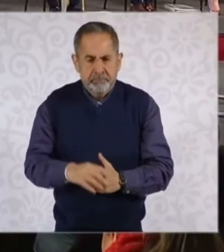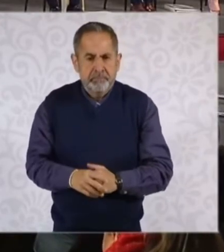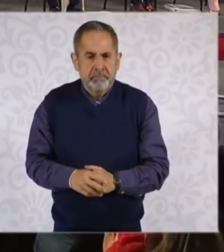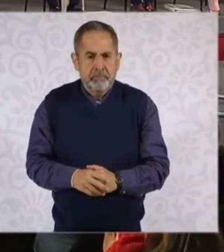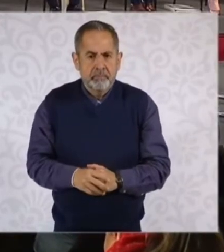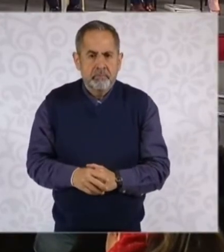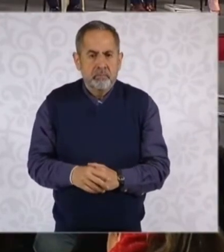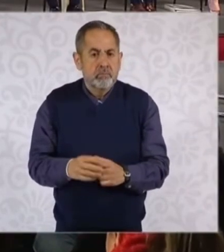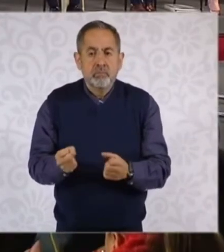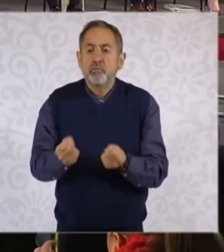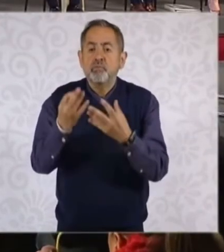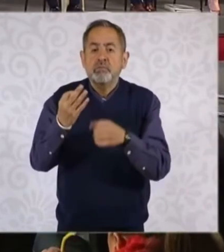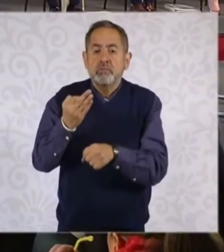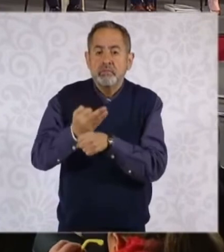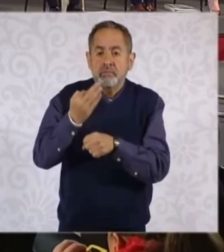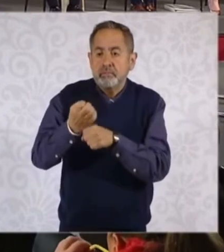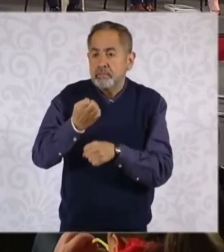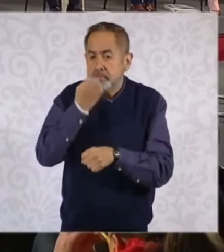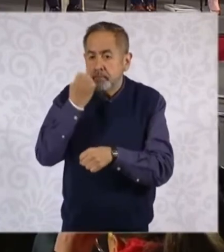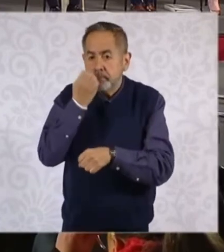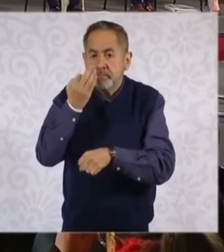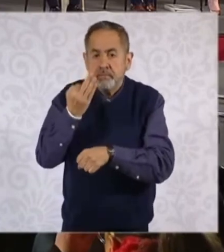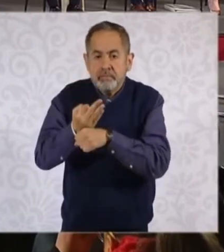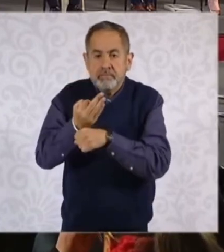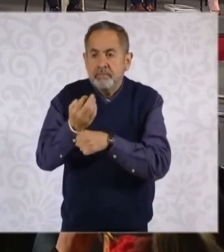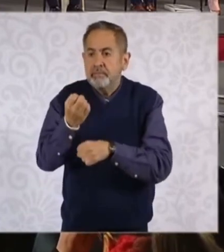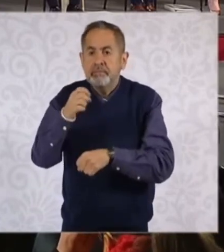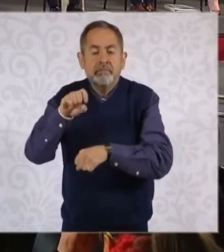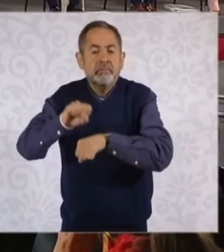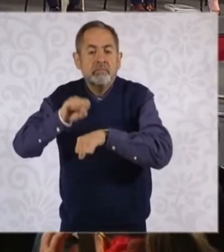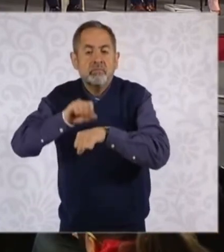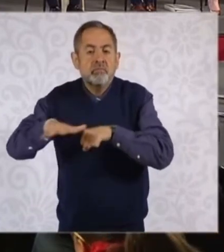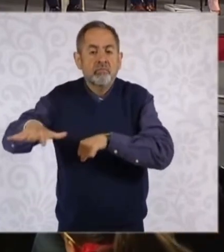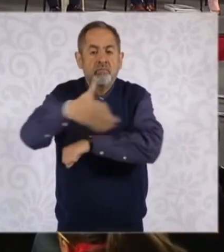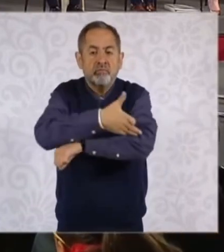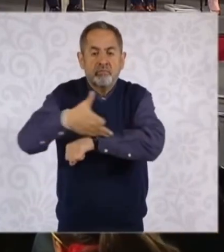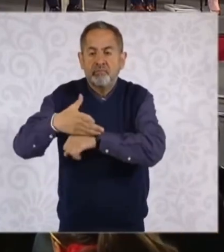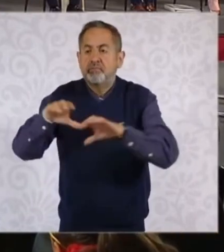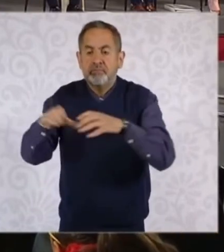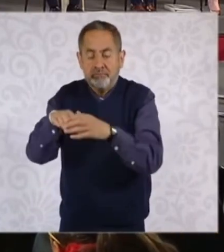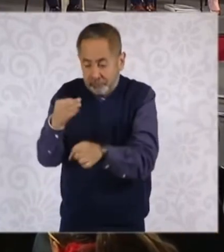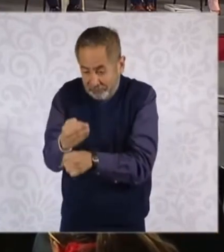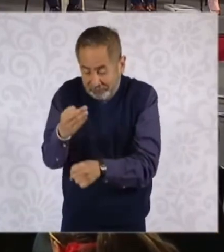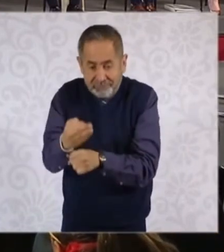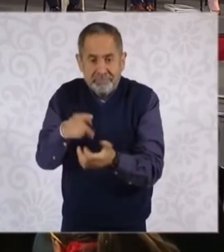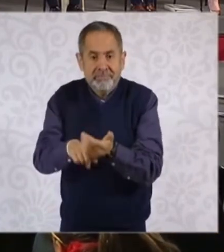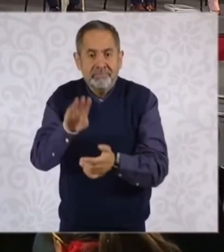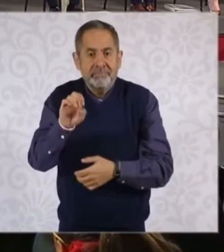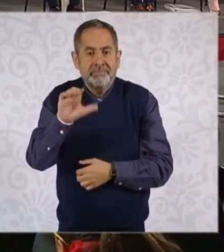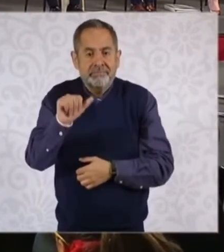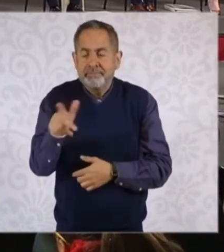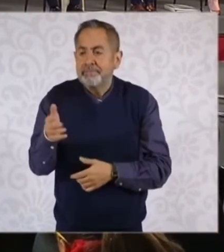¿Cuántos estudiantes de secundaria tienen beca? ¿Cuántas familias de estudiantes de secundaria tienen beca? Un millón cien.